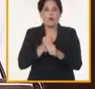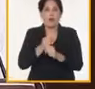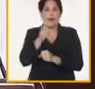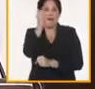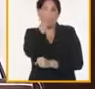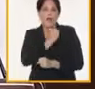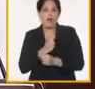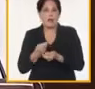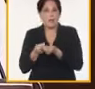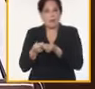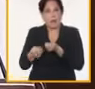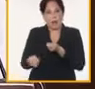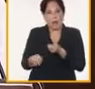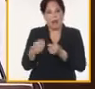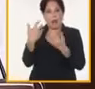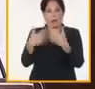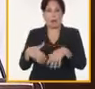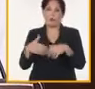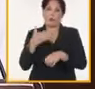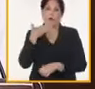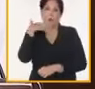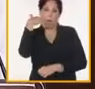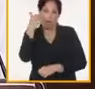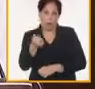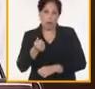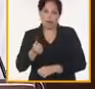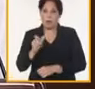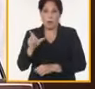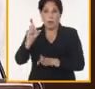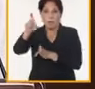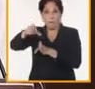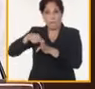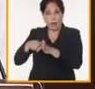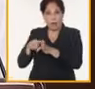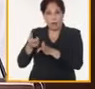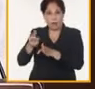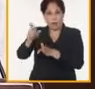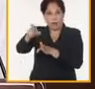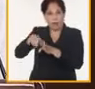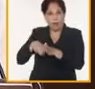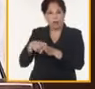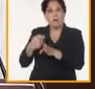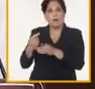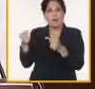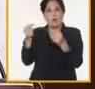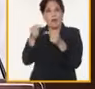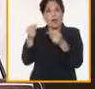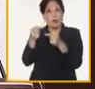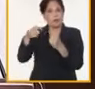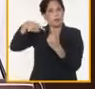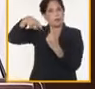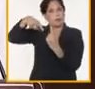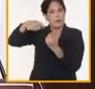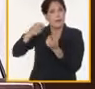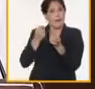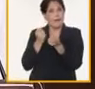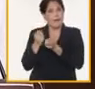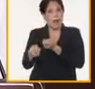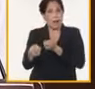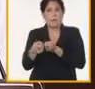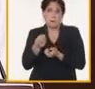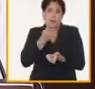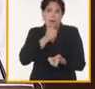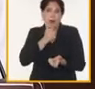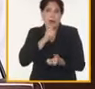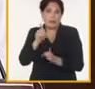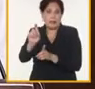oportuno de las producciones. En la bancarización, no se avanza lo suficiente en la utilización de las facilidades creadas